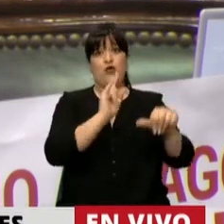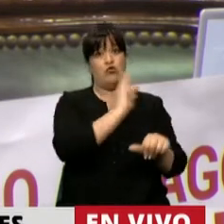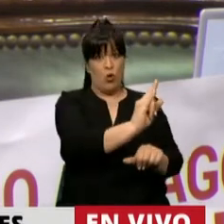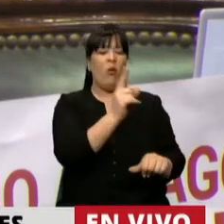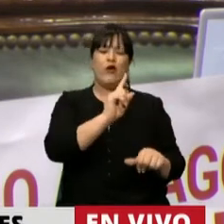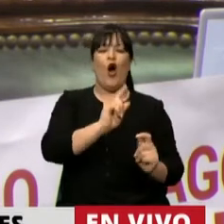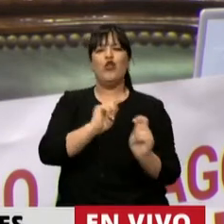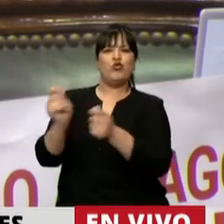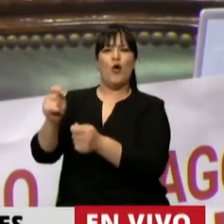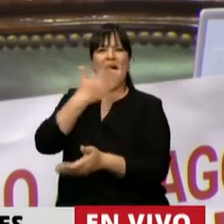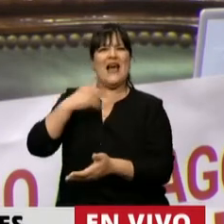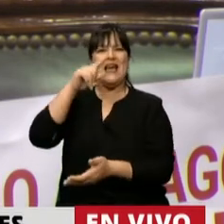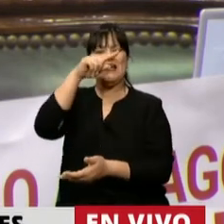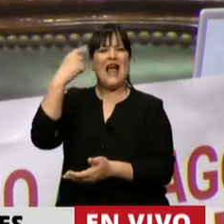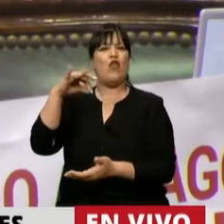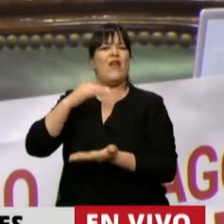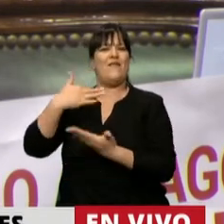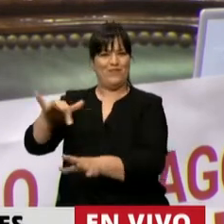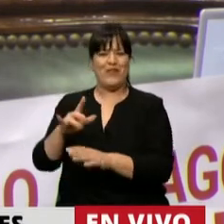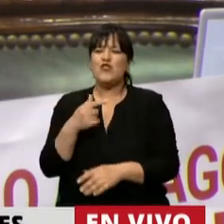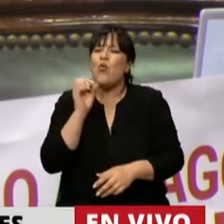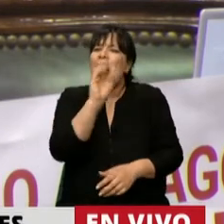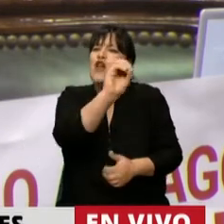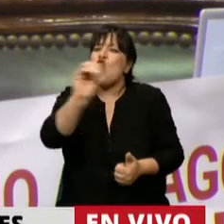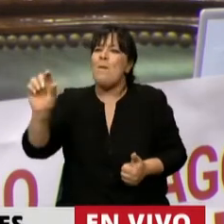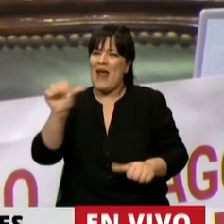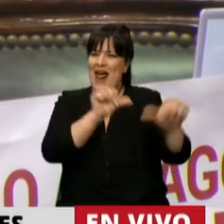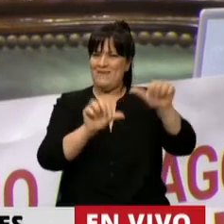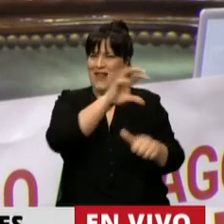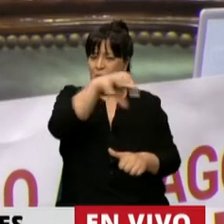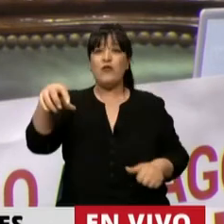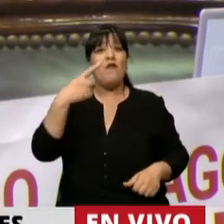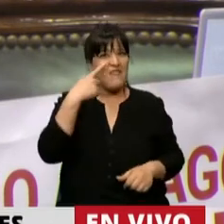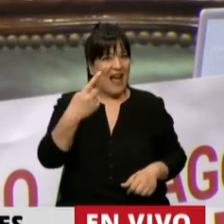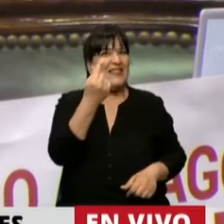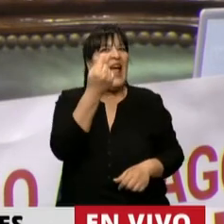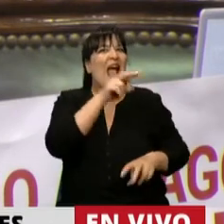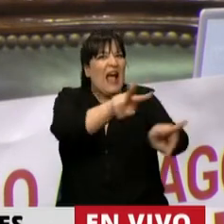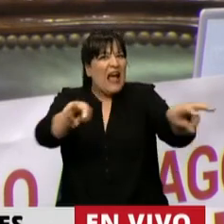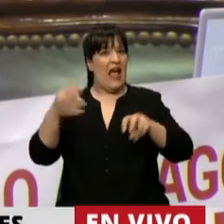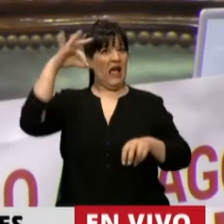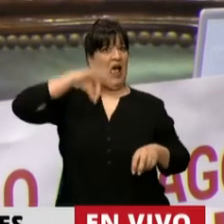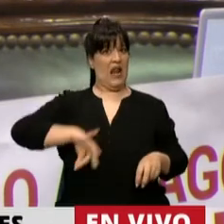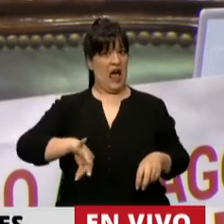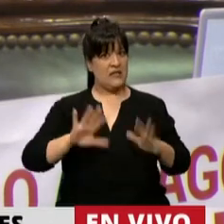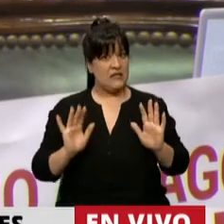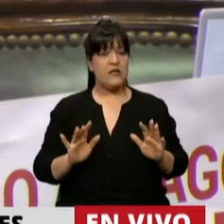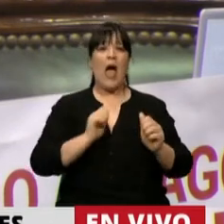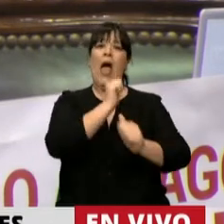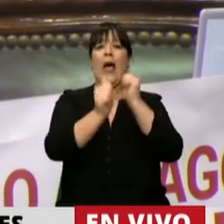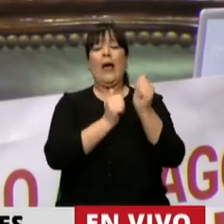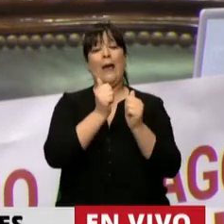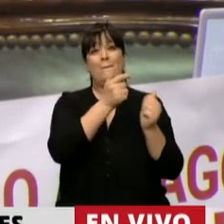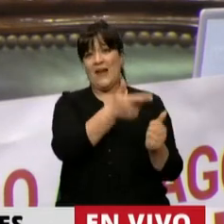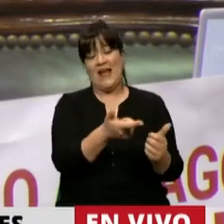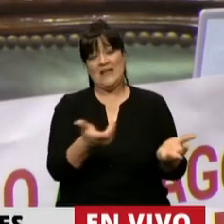Yo le voy a nombrar a algunos de estos laboratorios, fíjese la ganancia que han tenido estas pobres empresas que lucran con